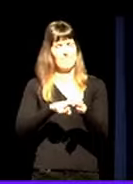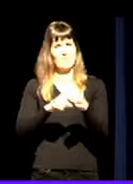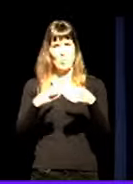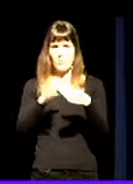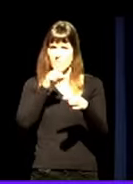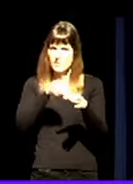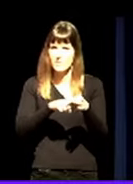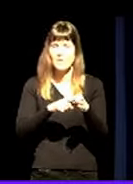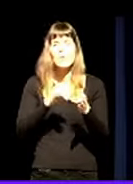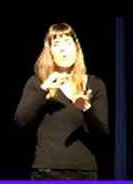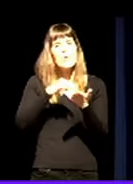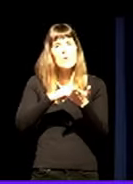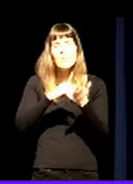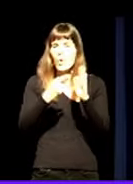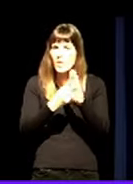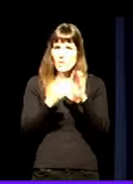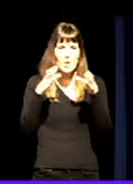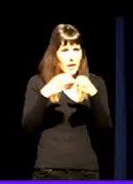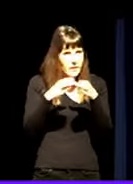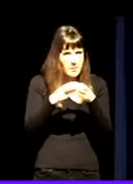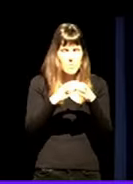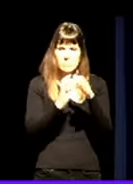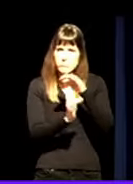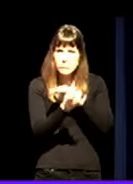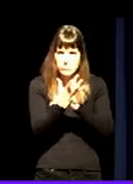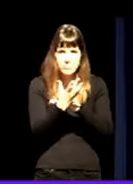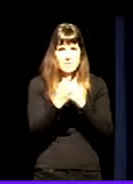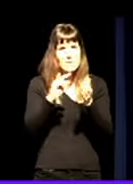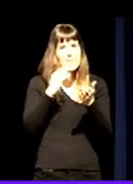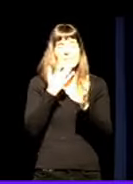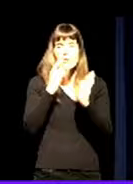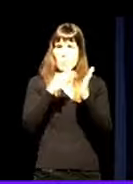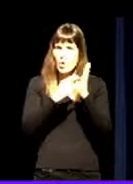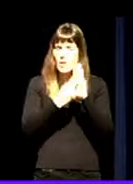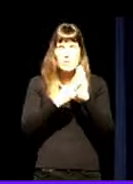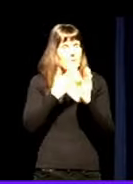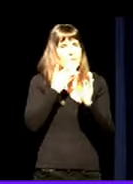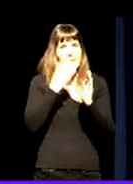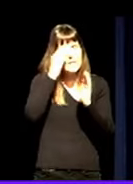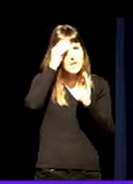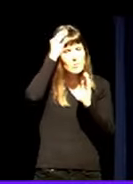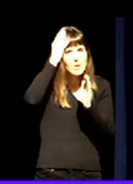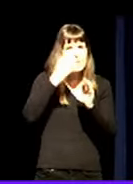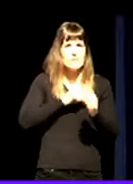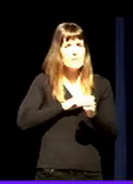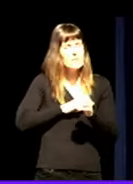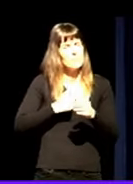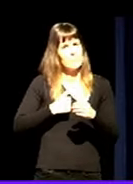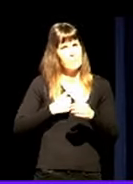Proiepto baten, talde baten, izatalde baten, proiepto intelektual baten, parte izatea,